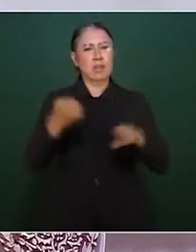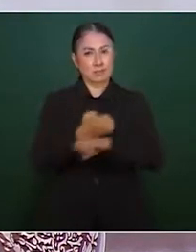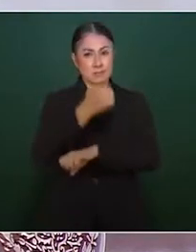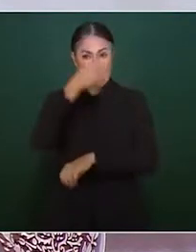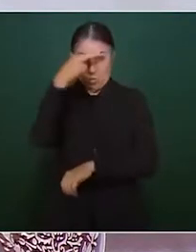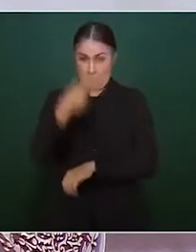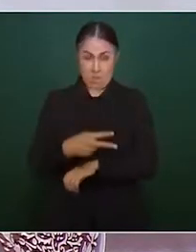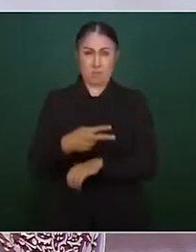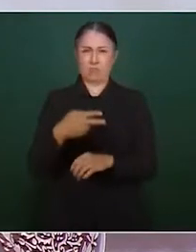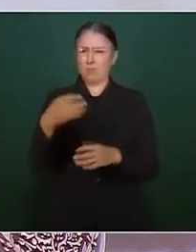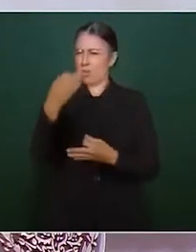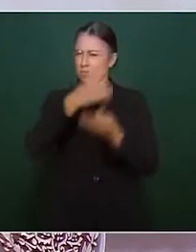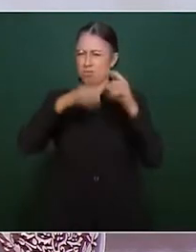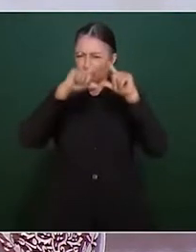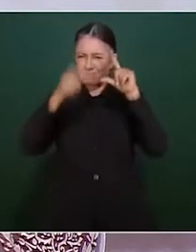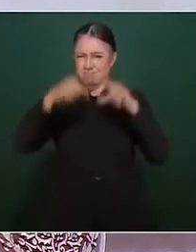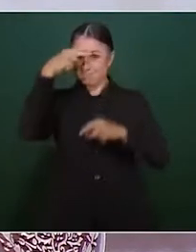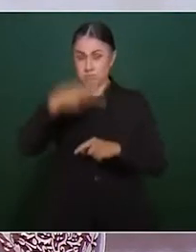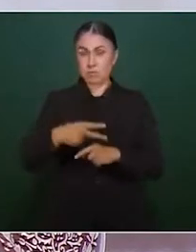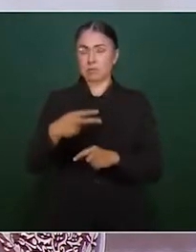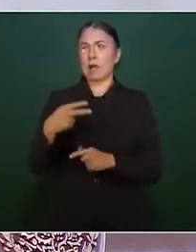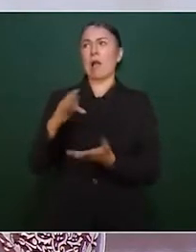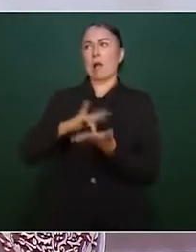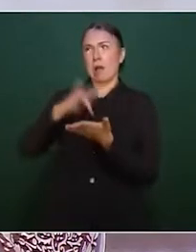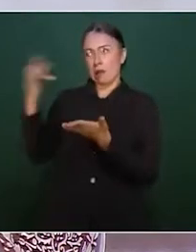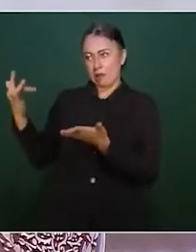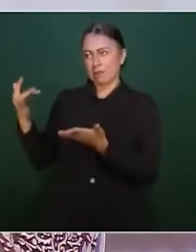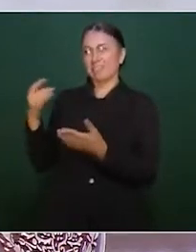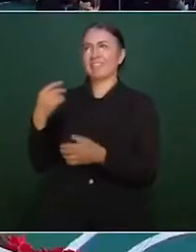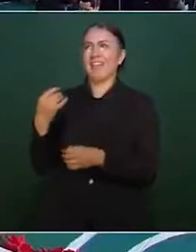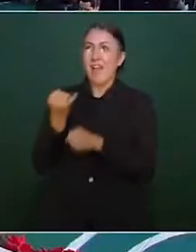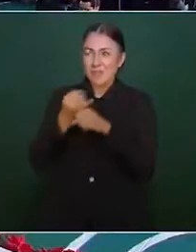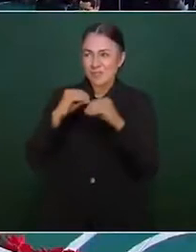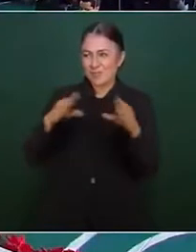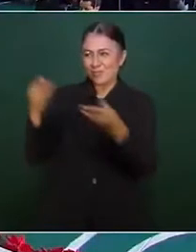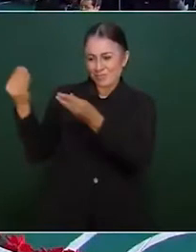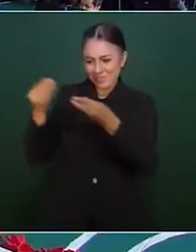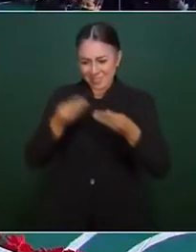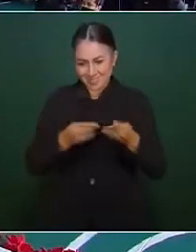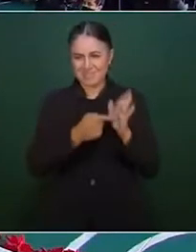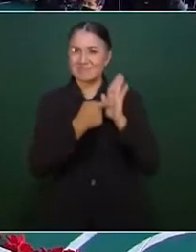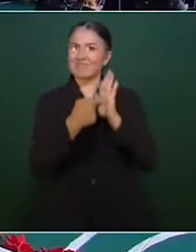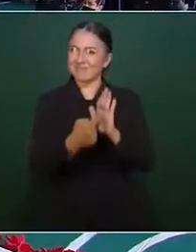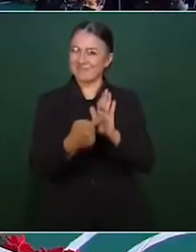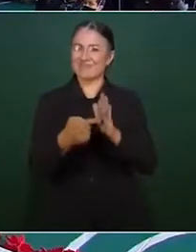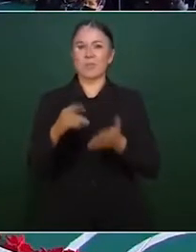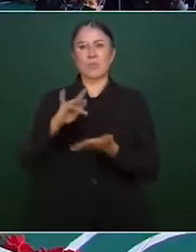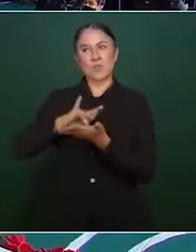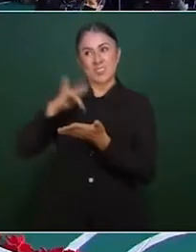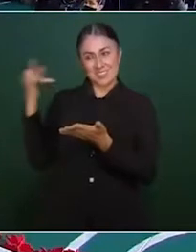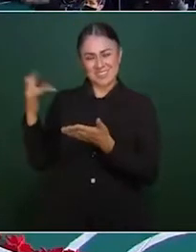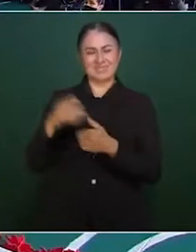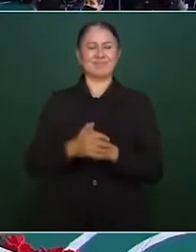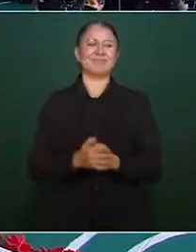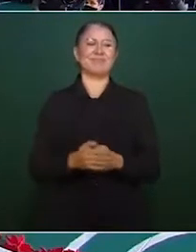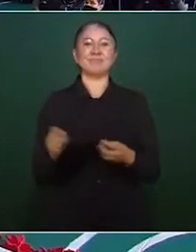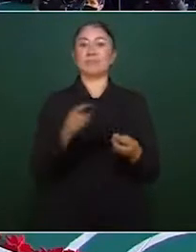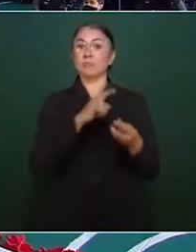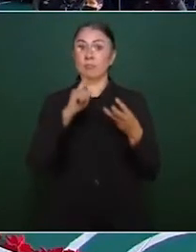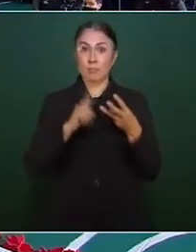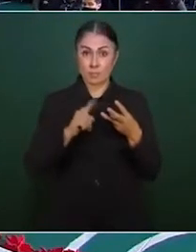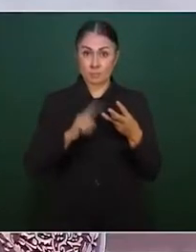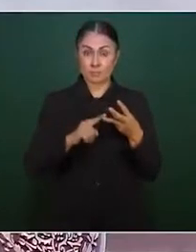proporcionarnos parte de la información para esta sección. Muchas gracias. Sobre el aeropuerto Felipe